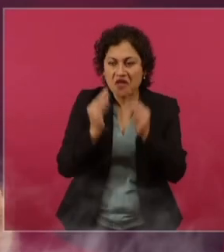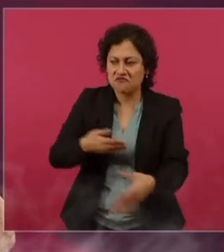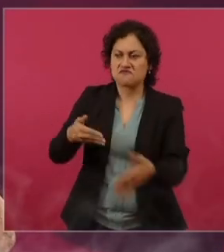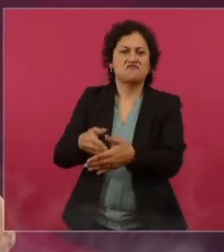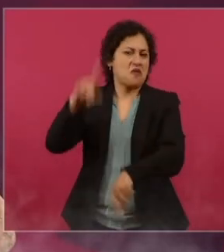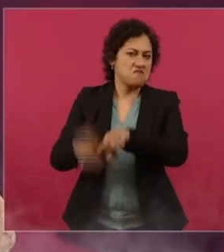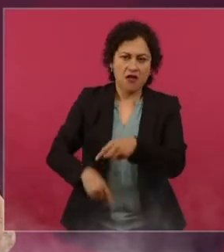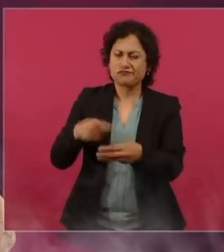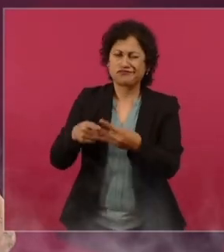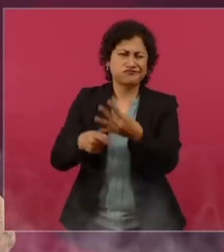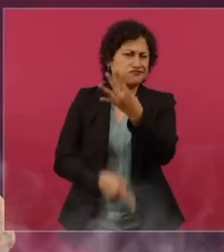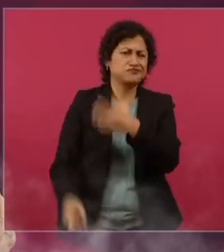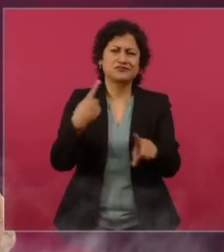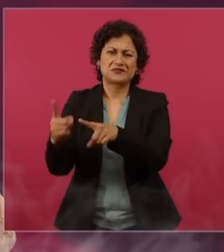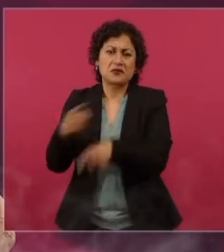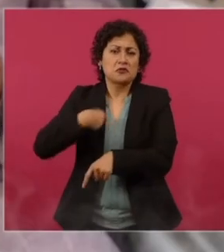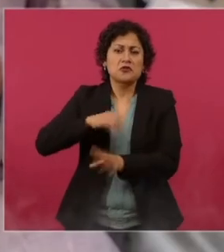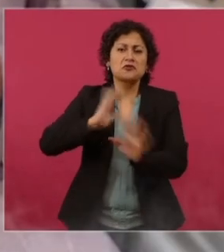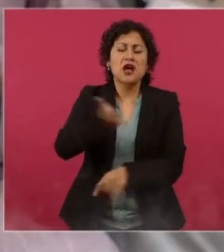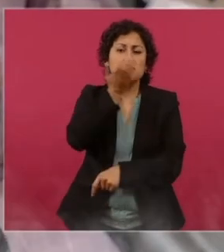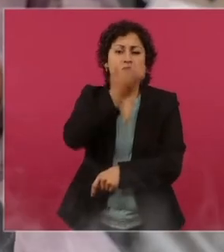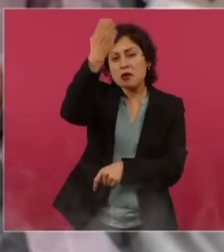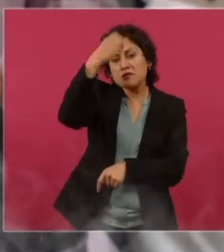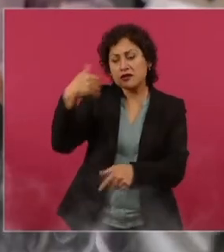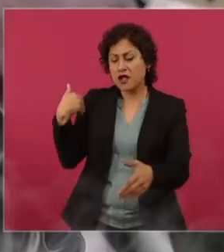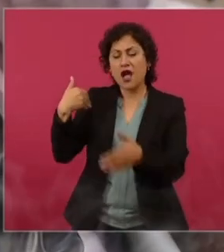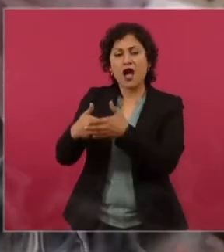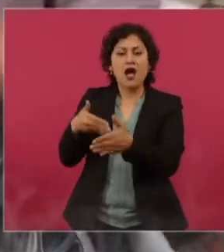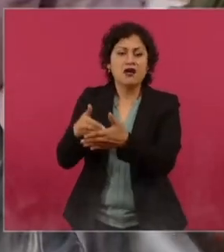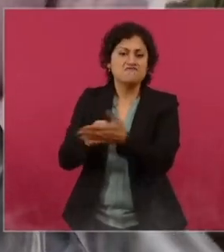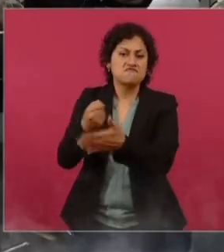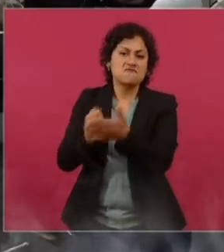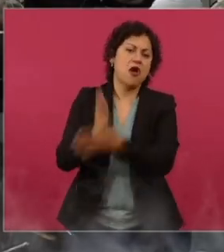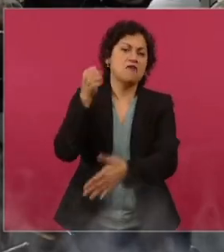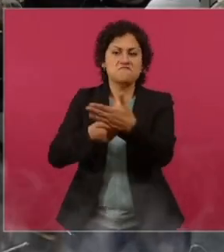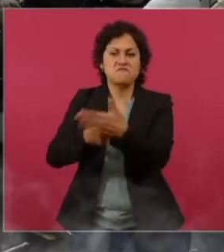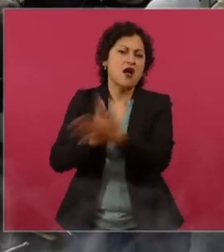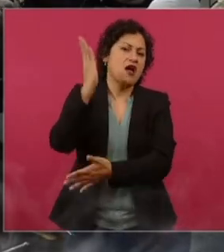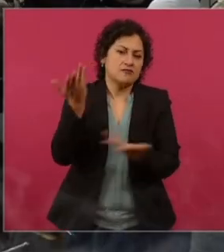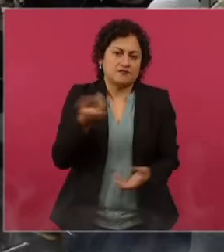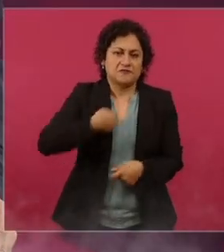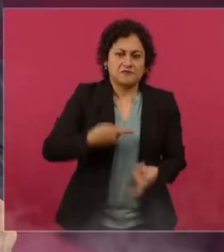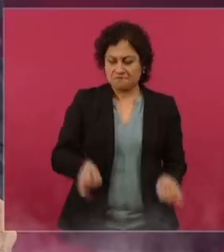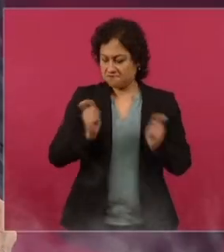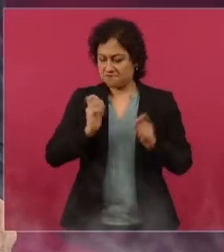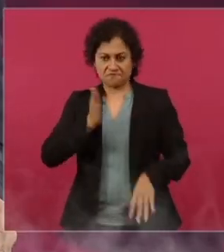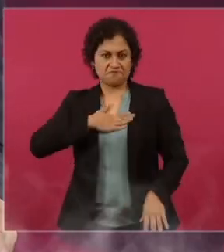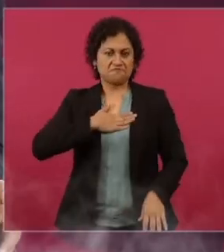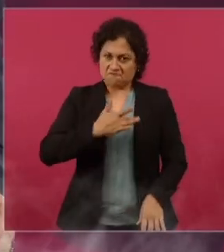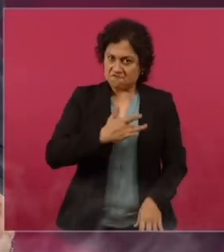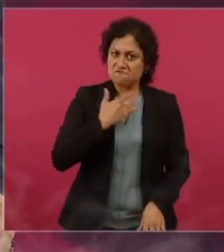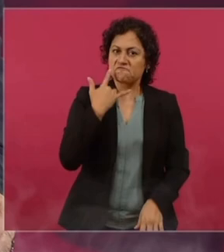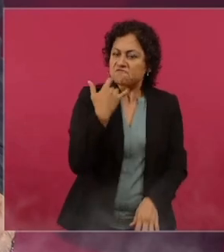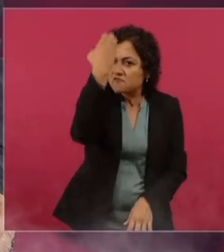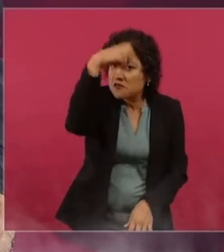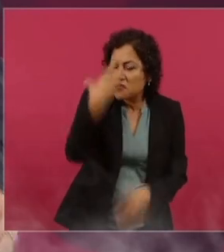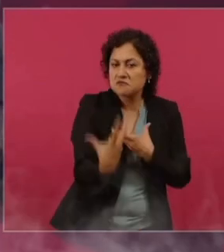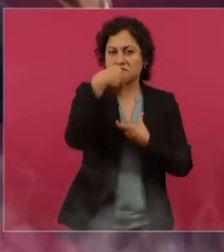hasta nos crecemos. Como decía Poseidón Arreaga, entre más me golpean más digno, me siento.